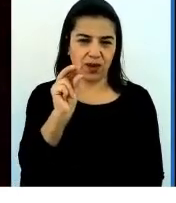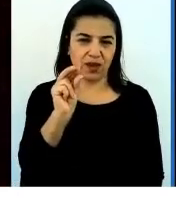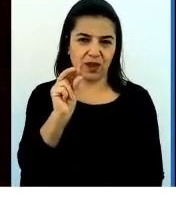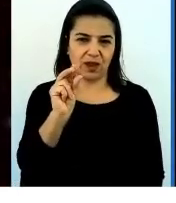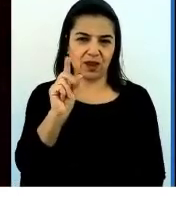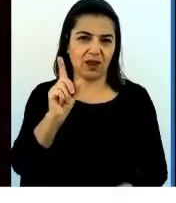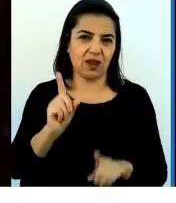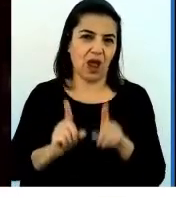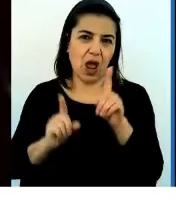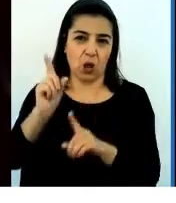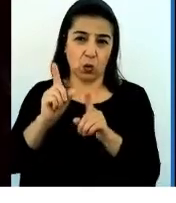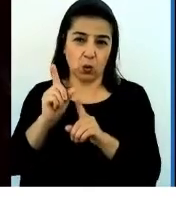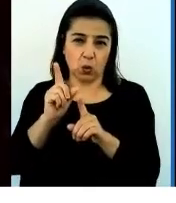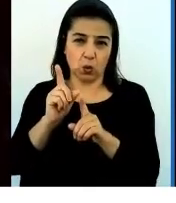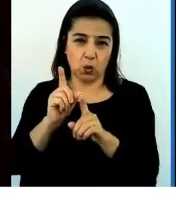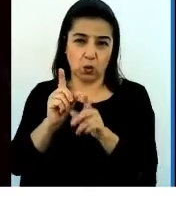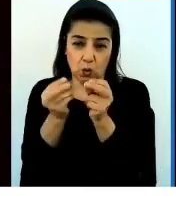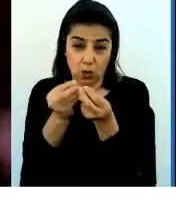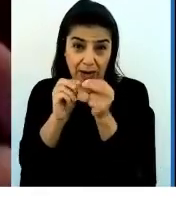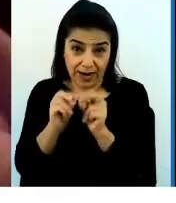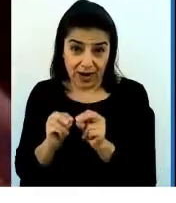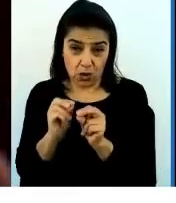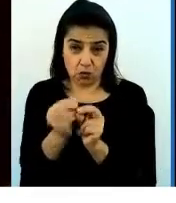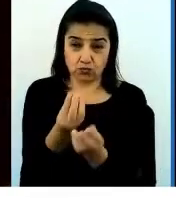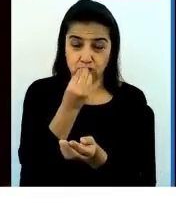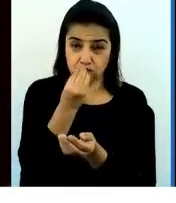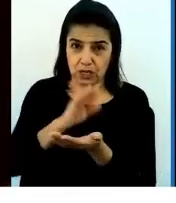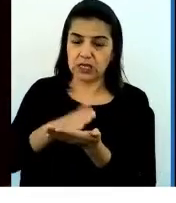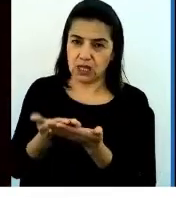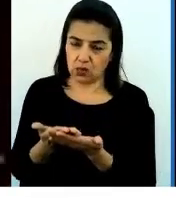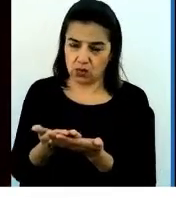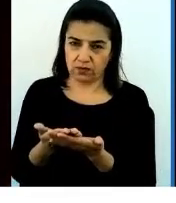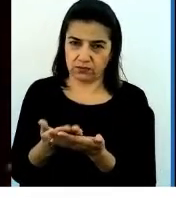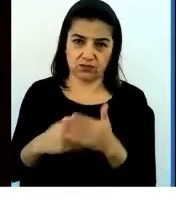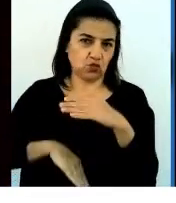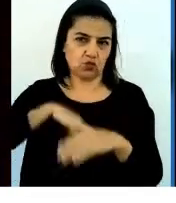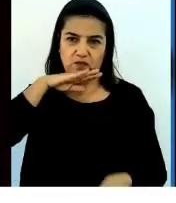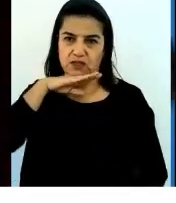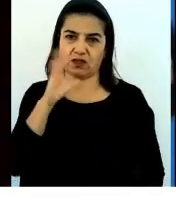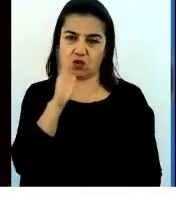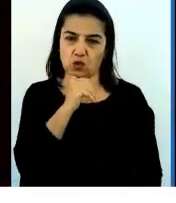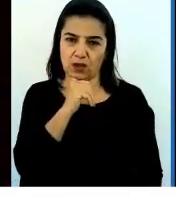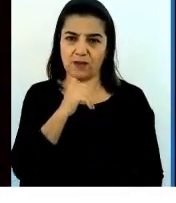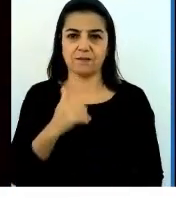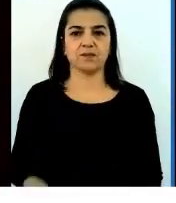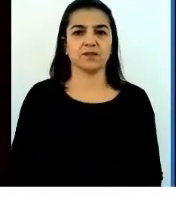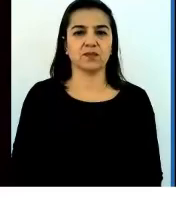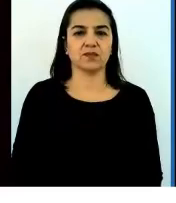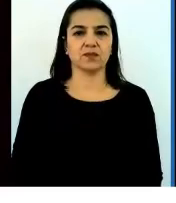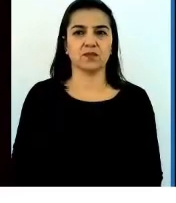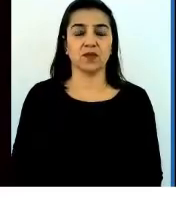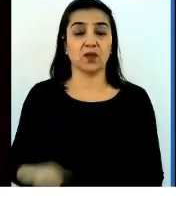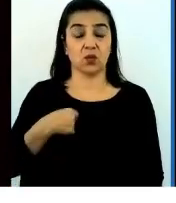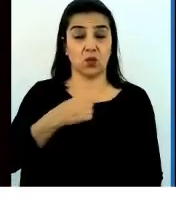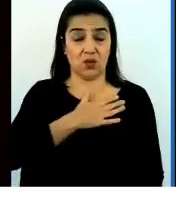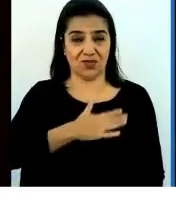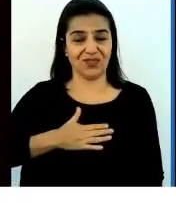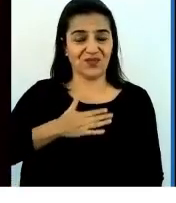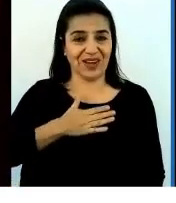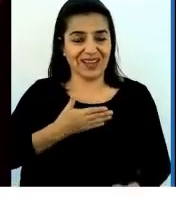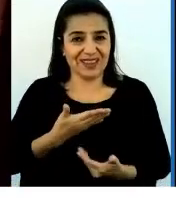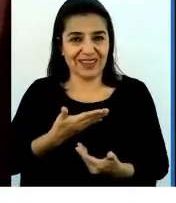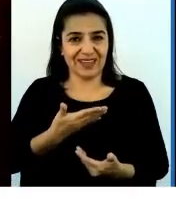granos que están muy saludables. Pues necesitamos hacer eso. Hay un papel que tengo el placer de